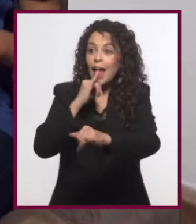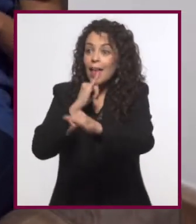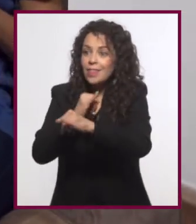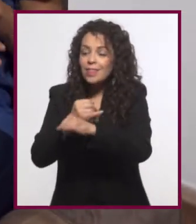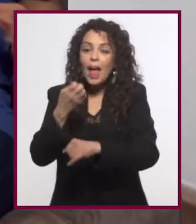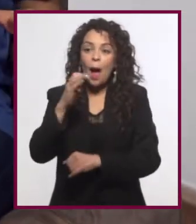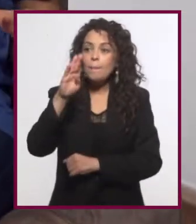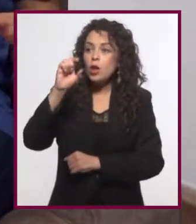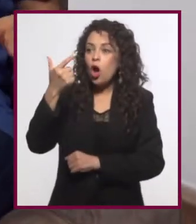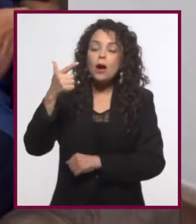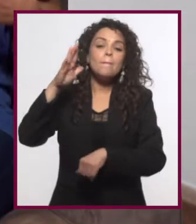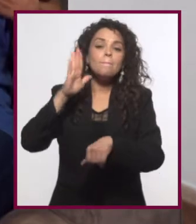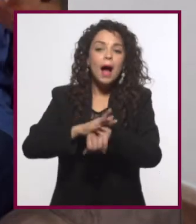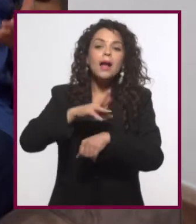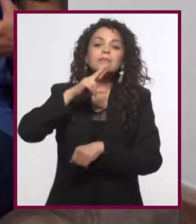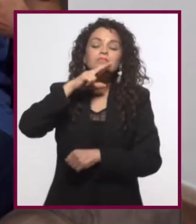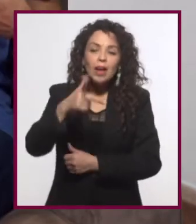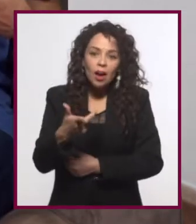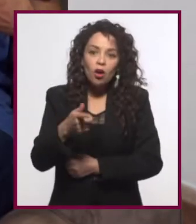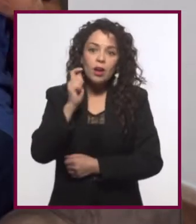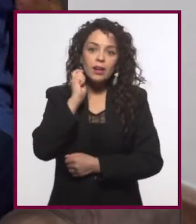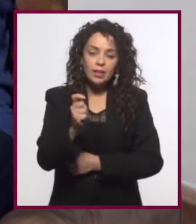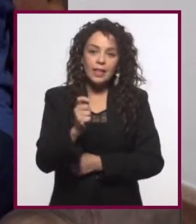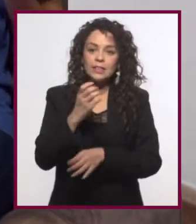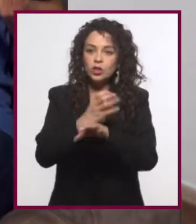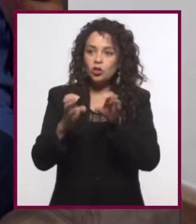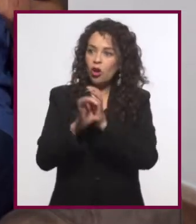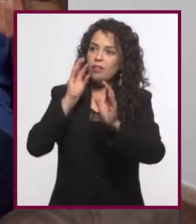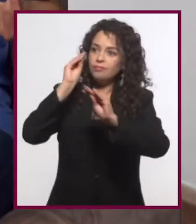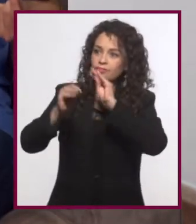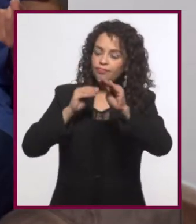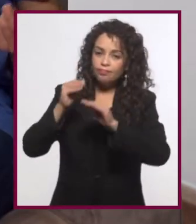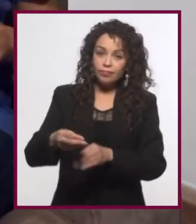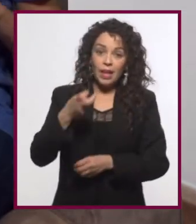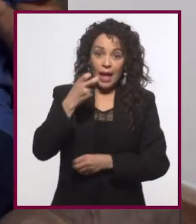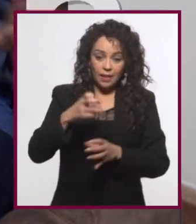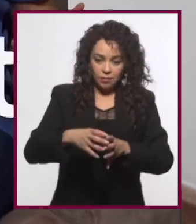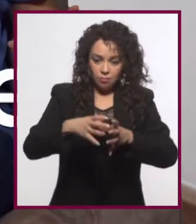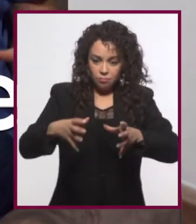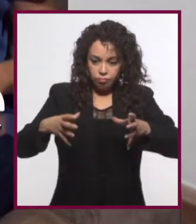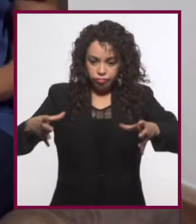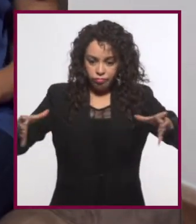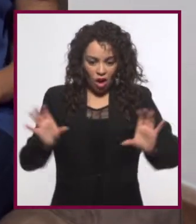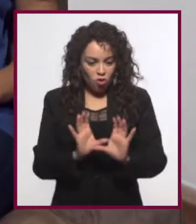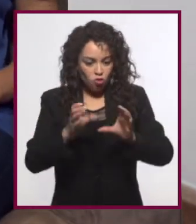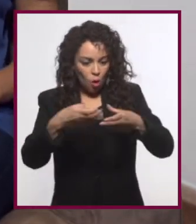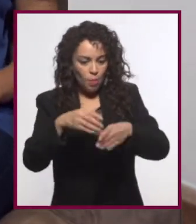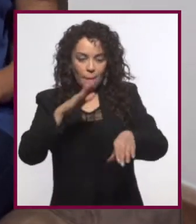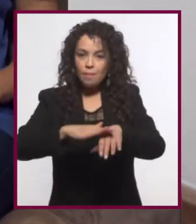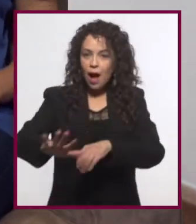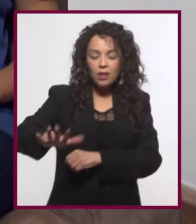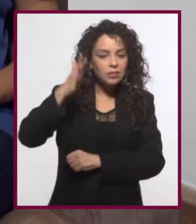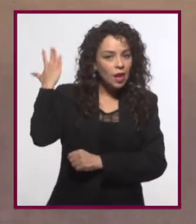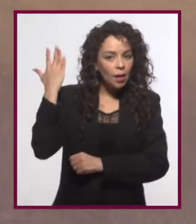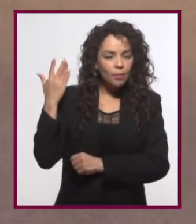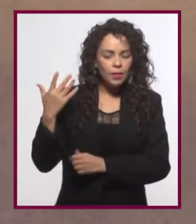Los blogs mejoraron en cuanto a contenido. Y la comunidad de creadores creció rápidamente. Pero, ¿cuáles son